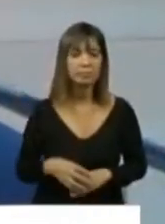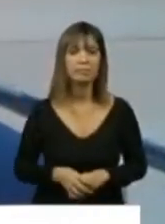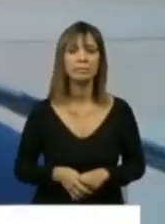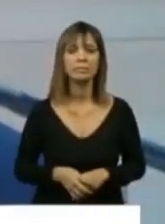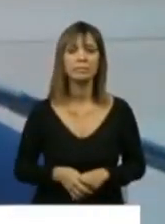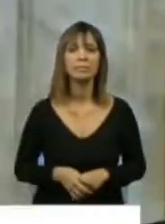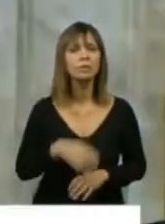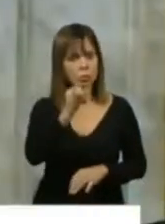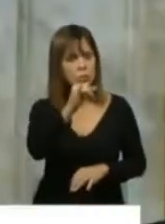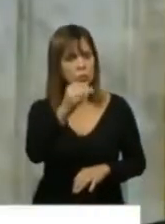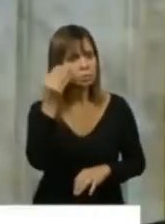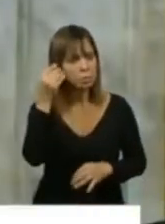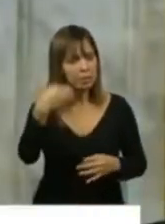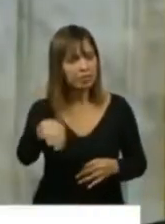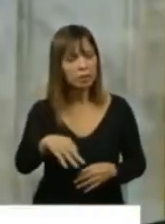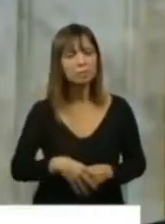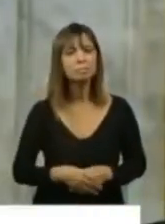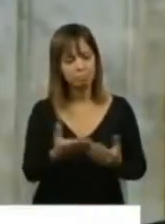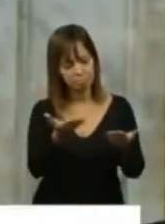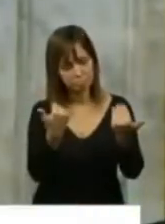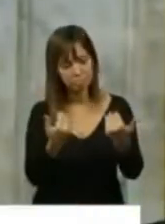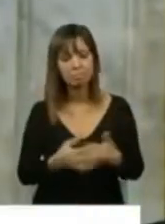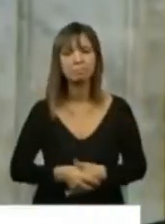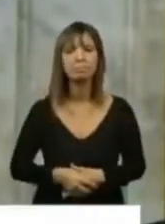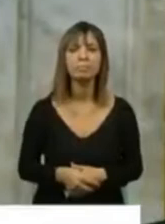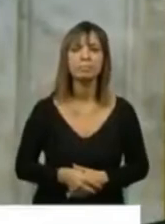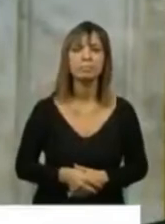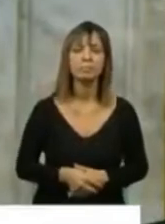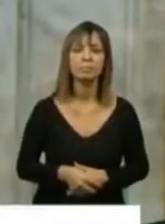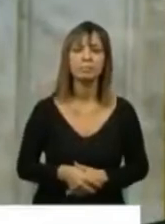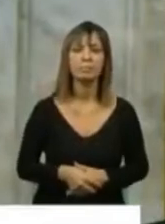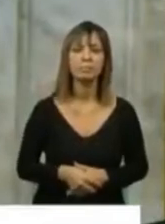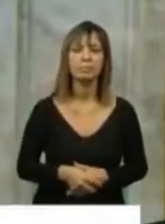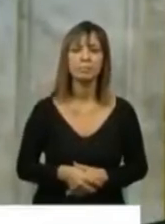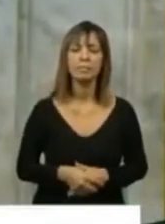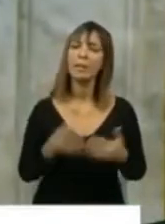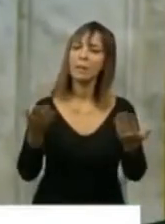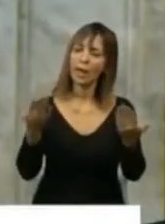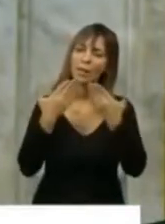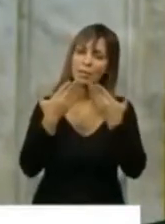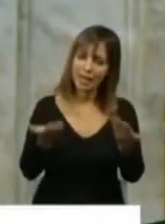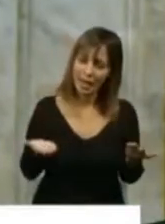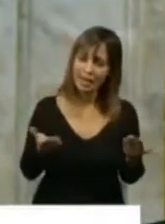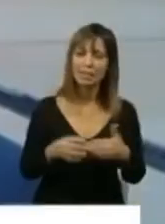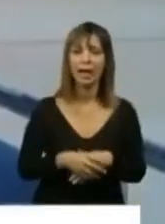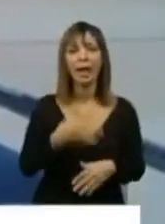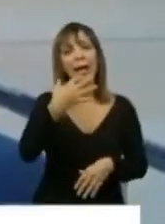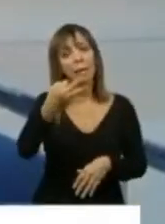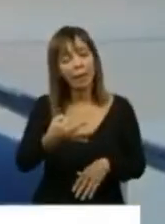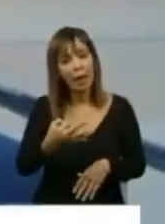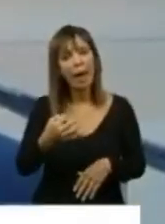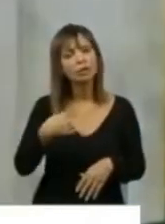Sí, lo escucho perfectamente. Adelante, diputado. Bueno, muchas gracias. La verdad que